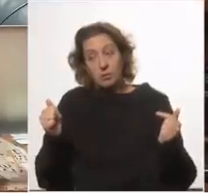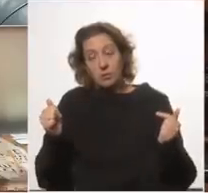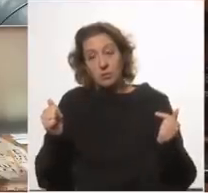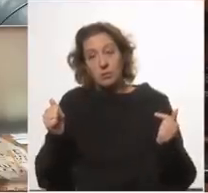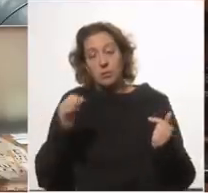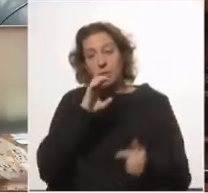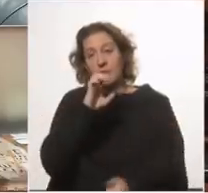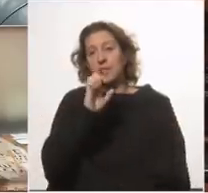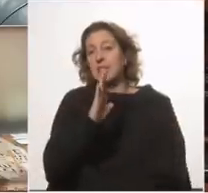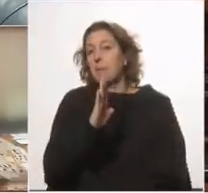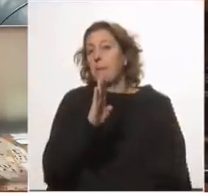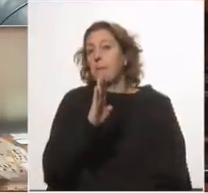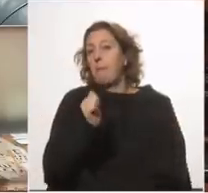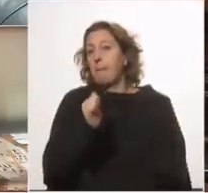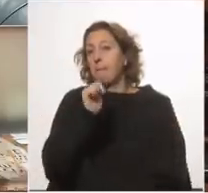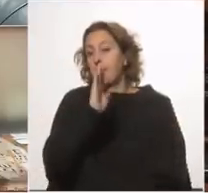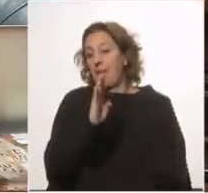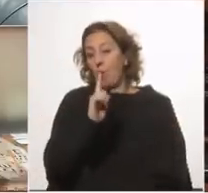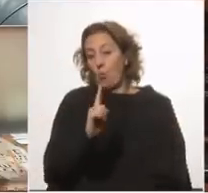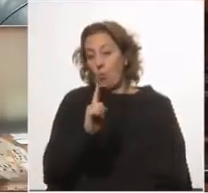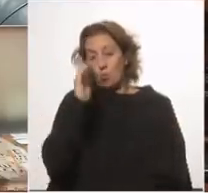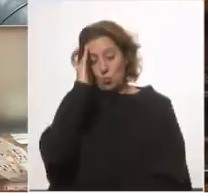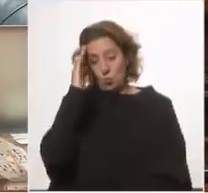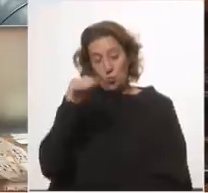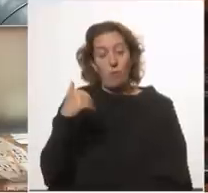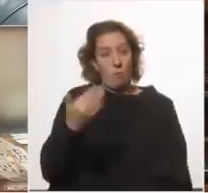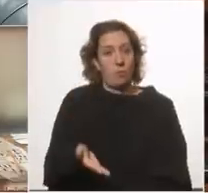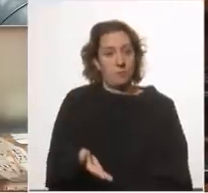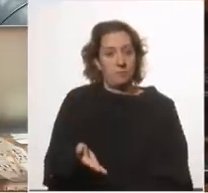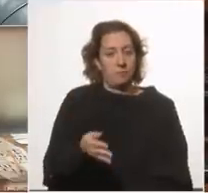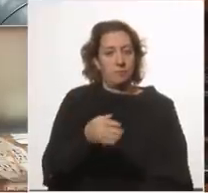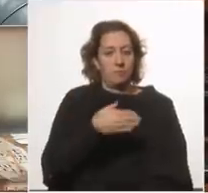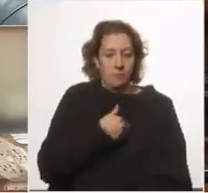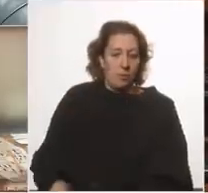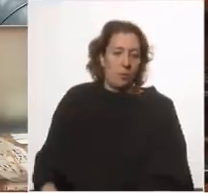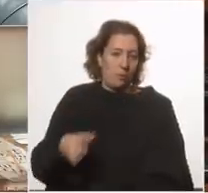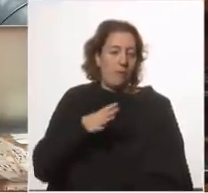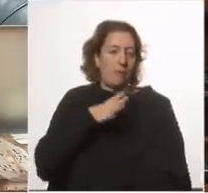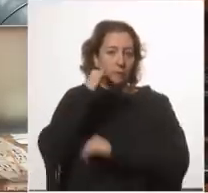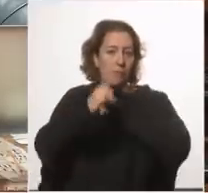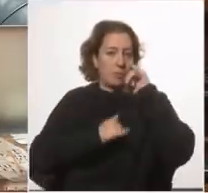la CEPAP1 se supo bastante después que el gobierno tenía información sobre esto